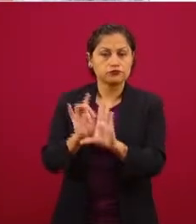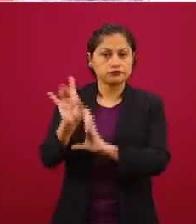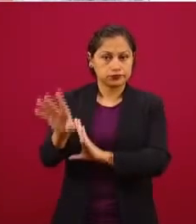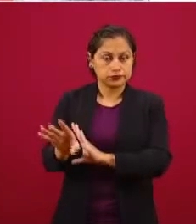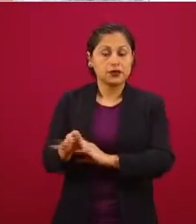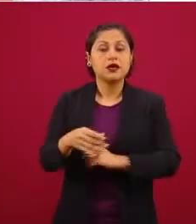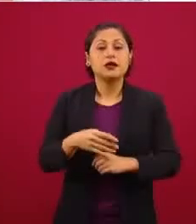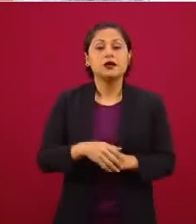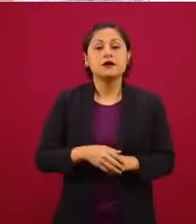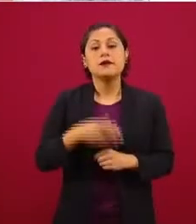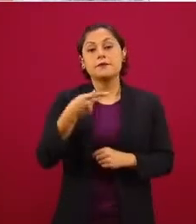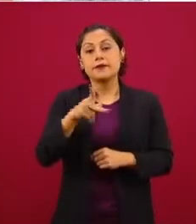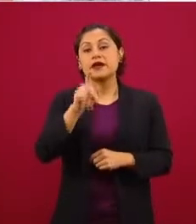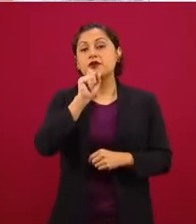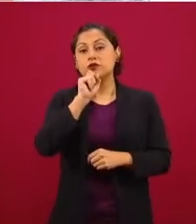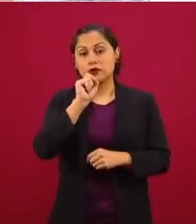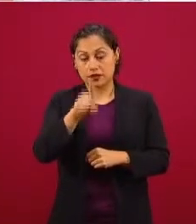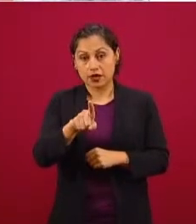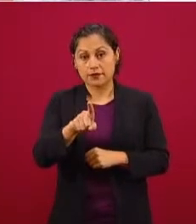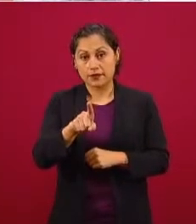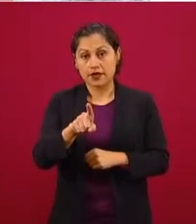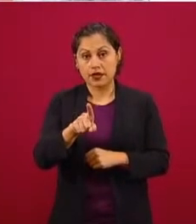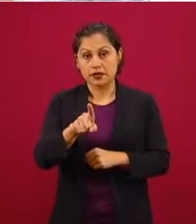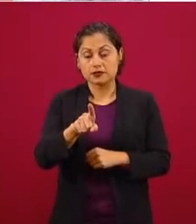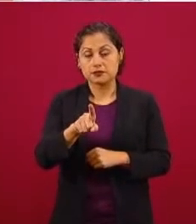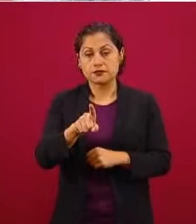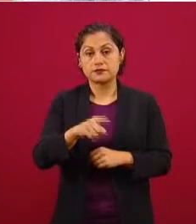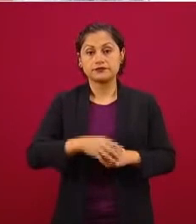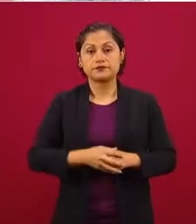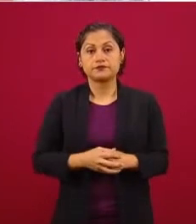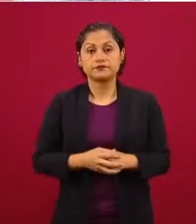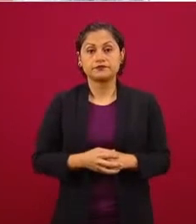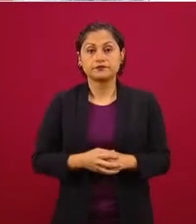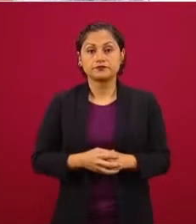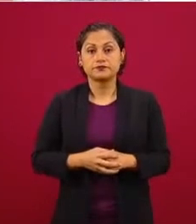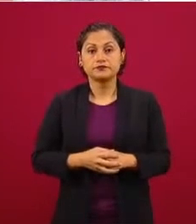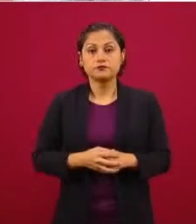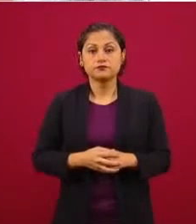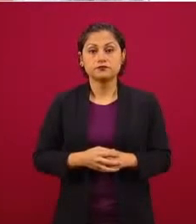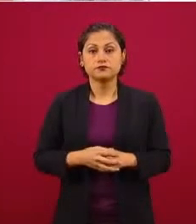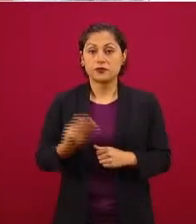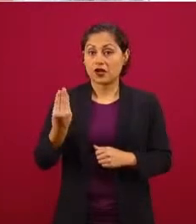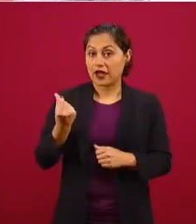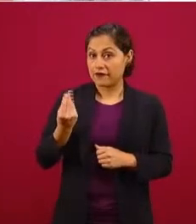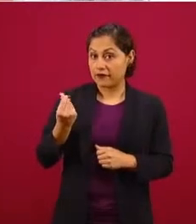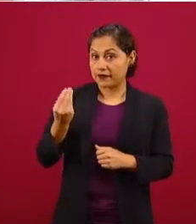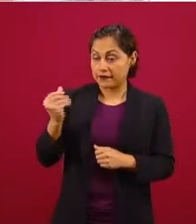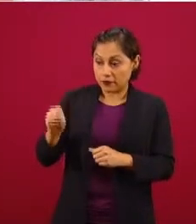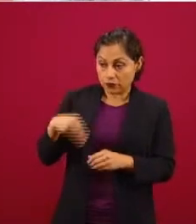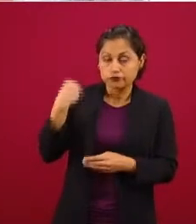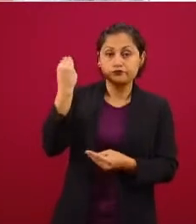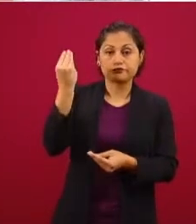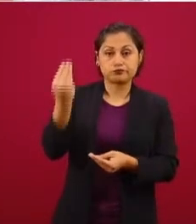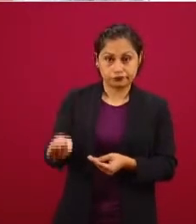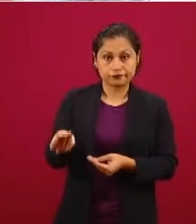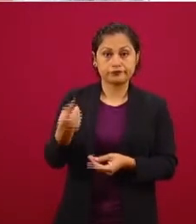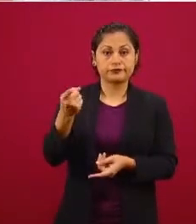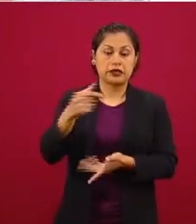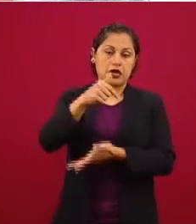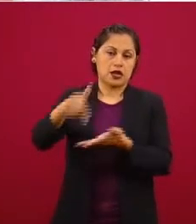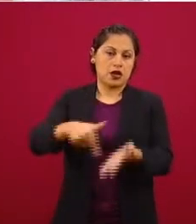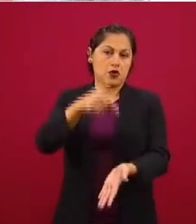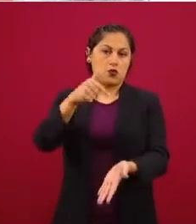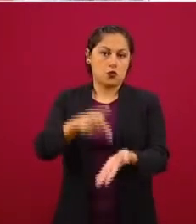la entrega de los recursos en las localidades, llevándolo el efectivo para que los adultos mayores